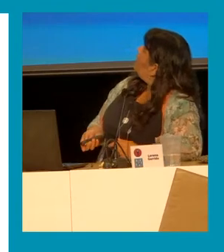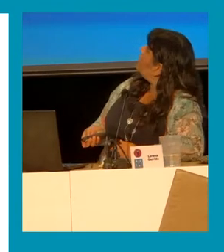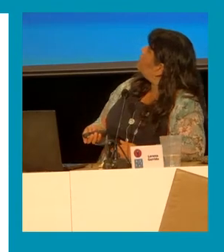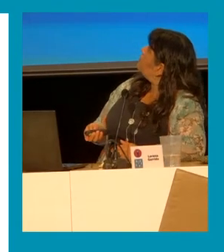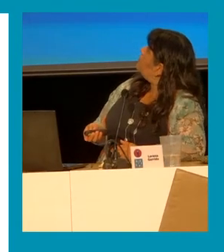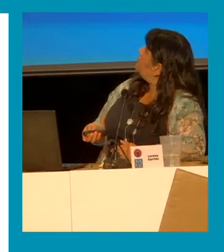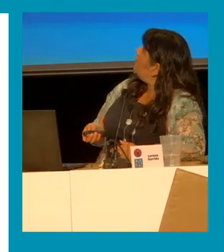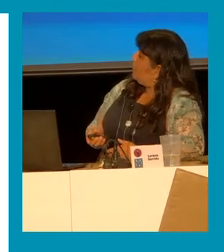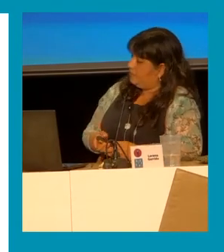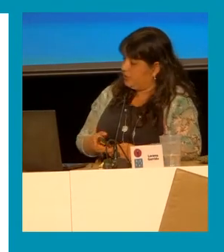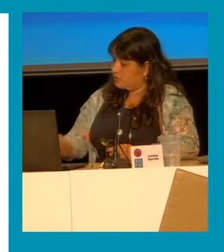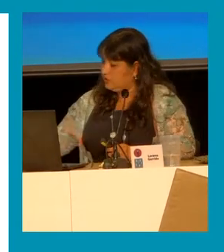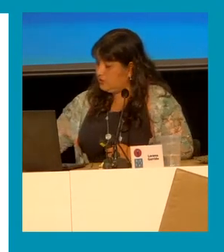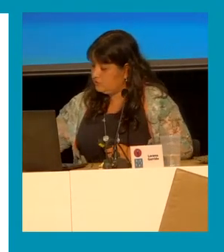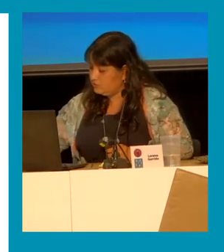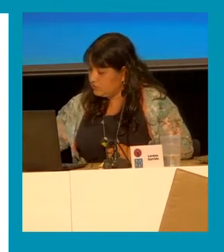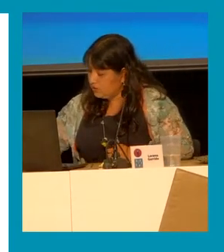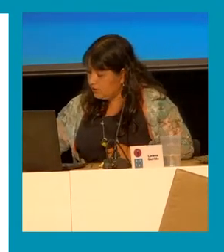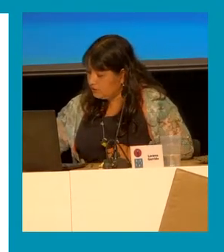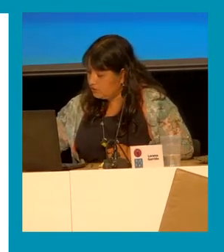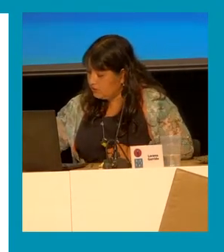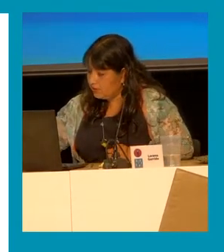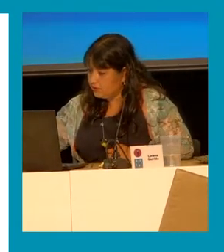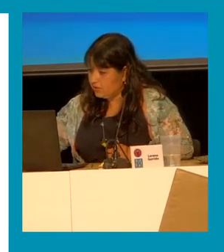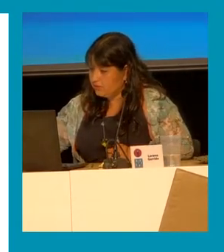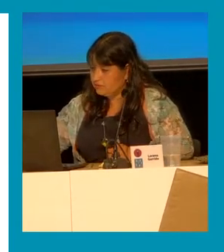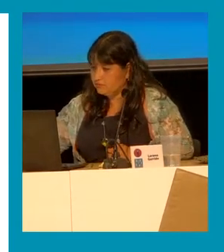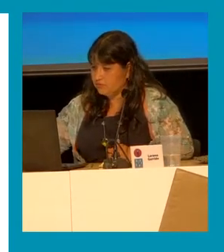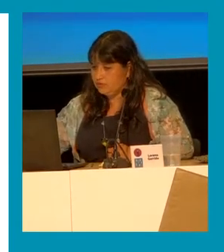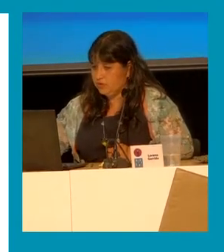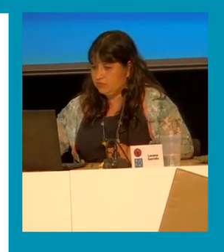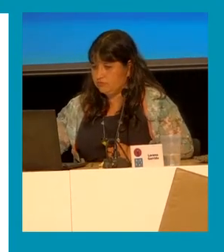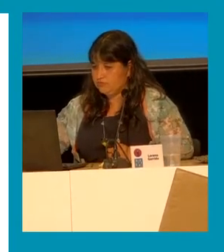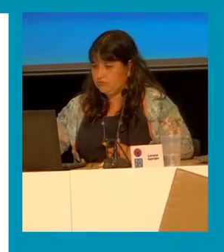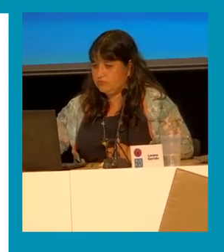Ahora, ahí pasa así, y esto lo paso aquí.